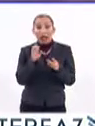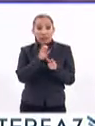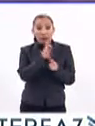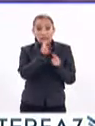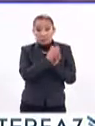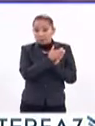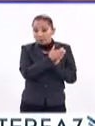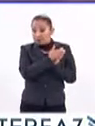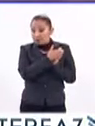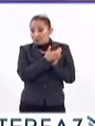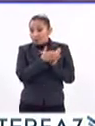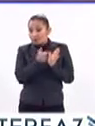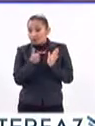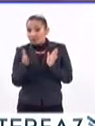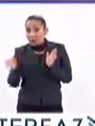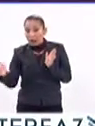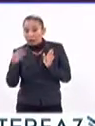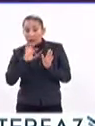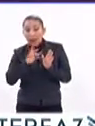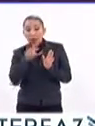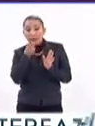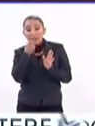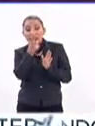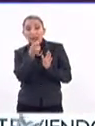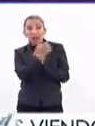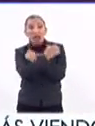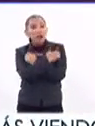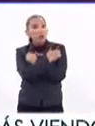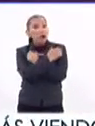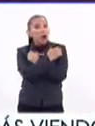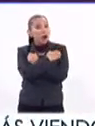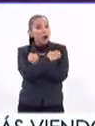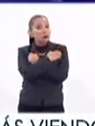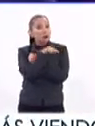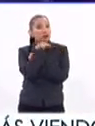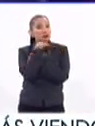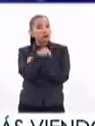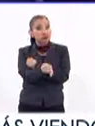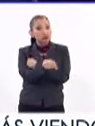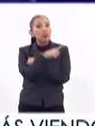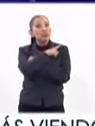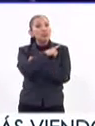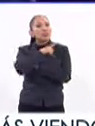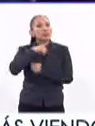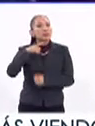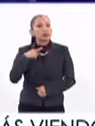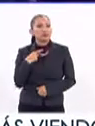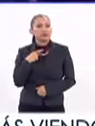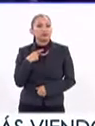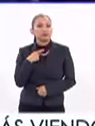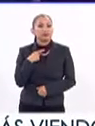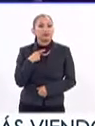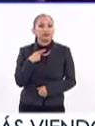entonces se define que la educación tiene que ser